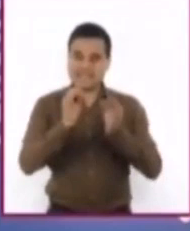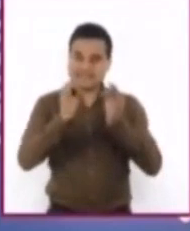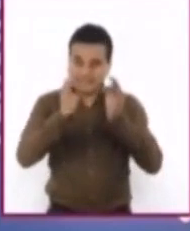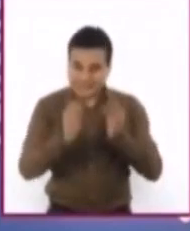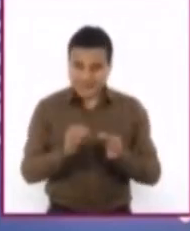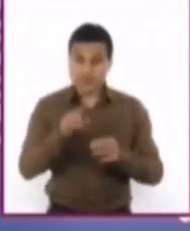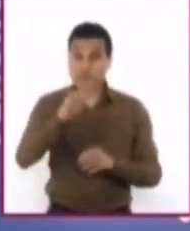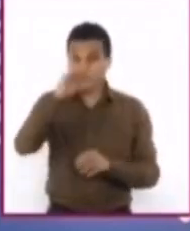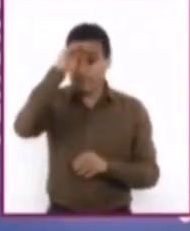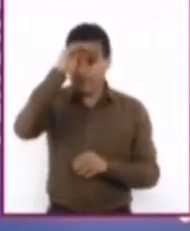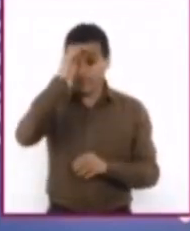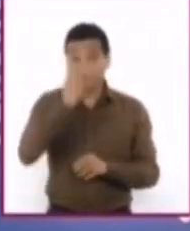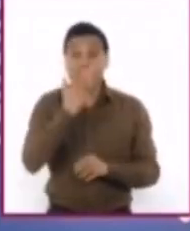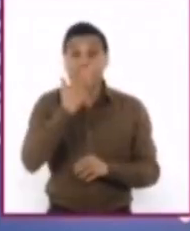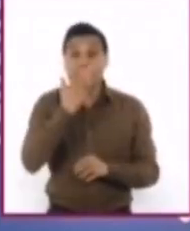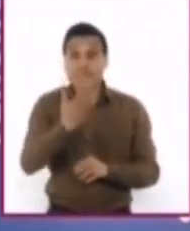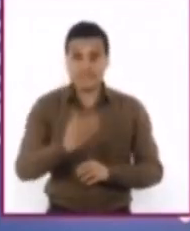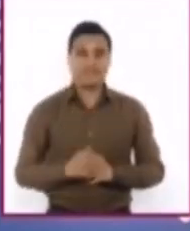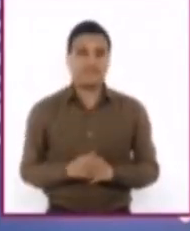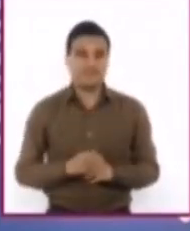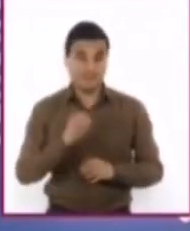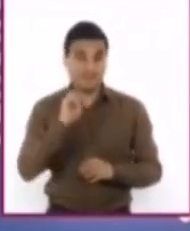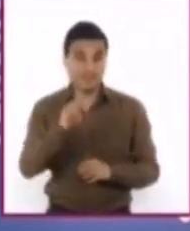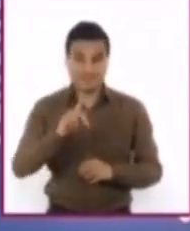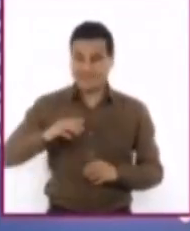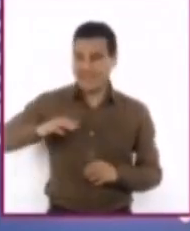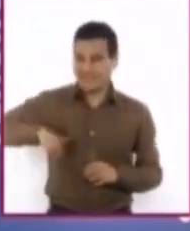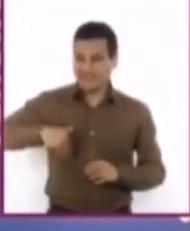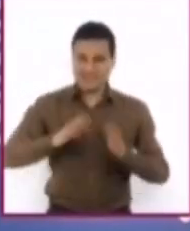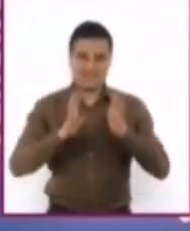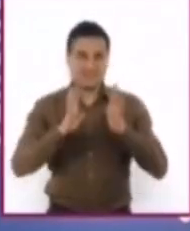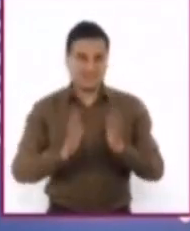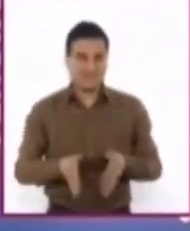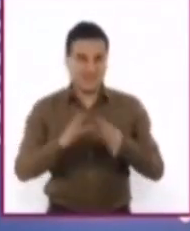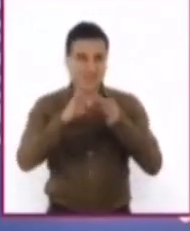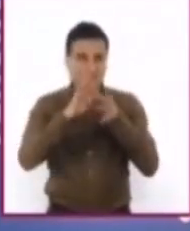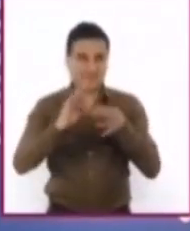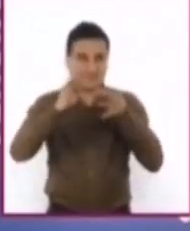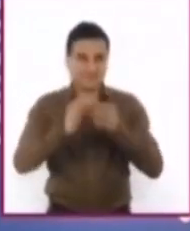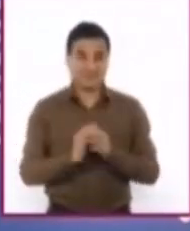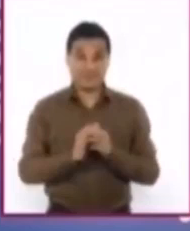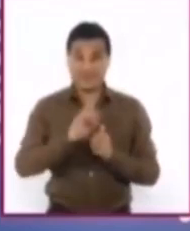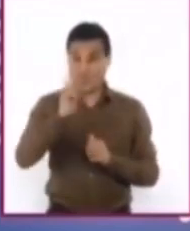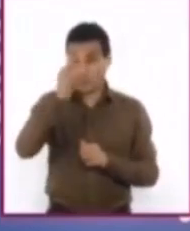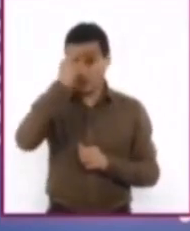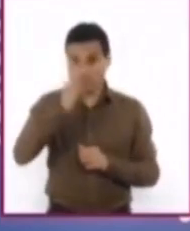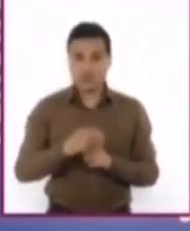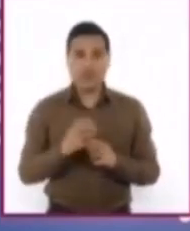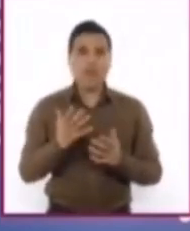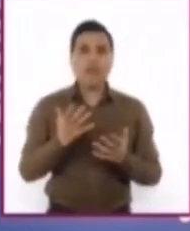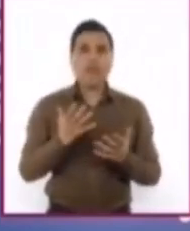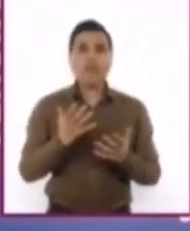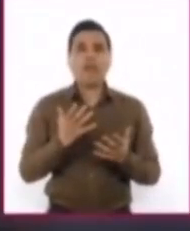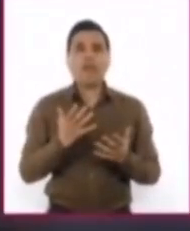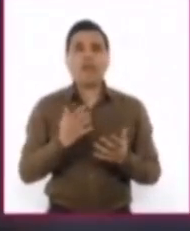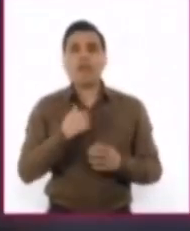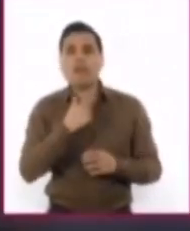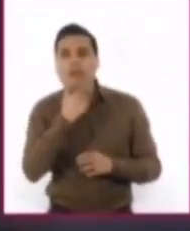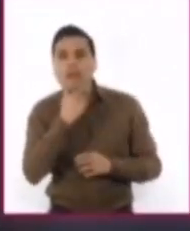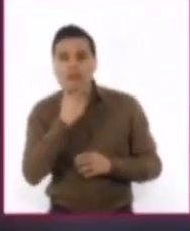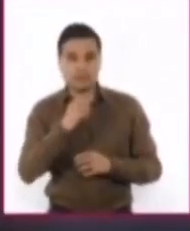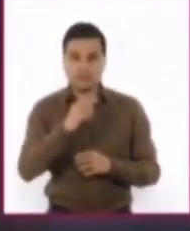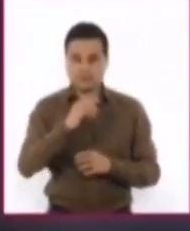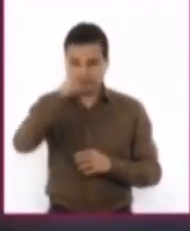que pensemos bien nuestra respuesta con base en la explicación que ya vimos. Recuerden que no se trata de adivinar. Comencemos.